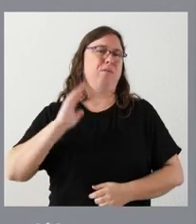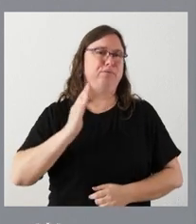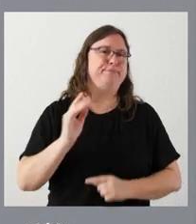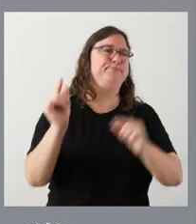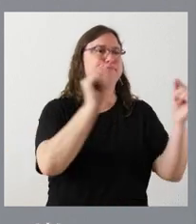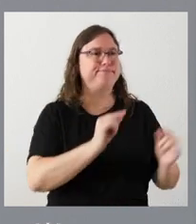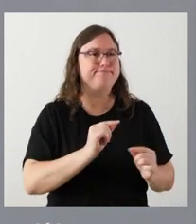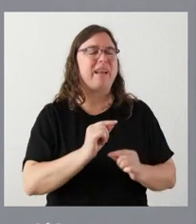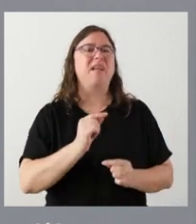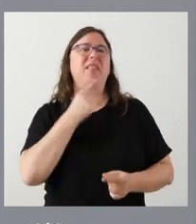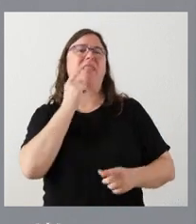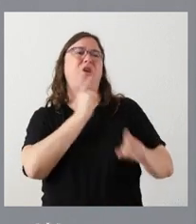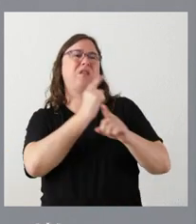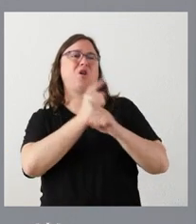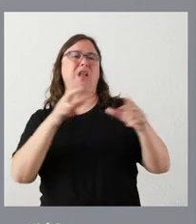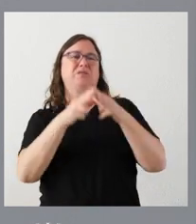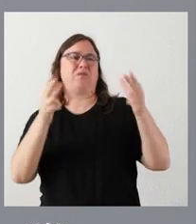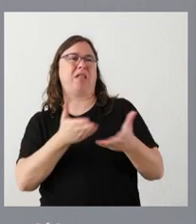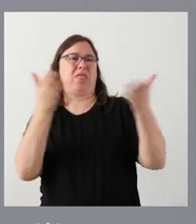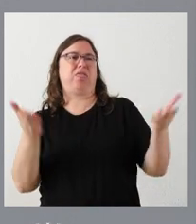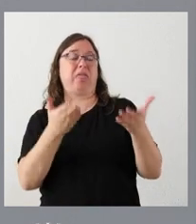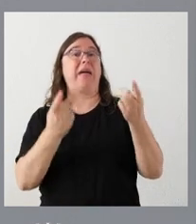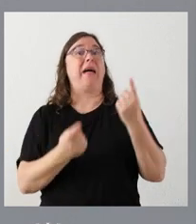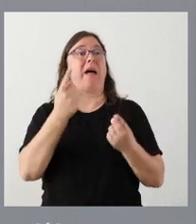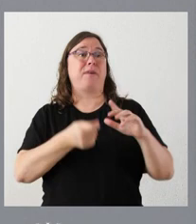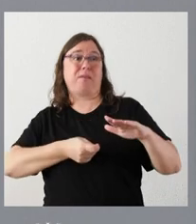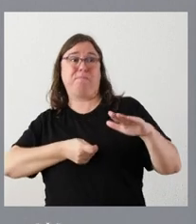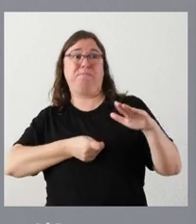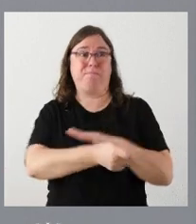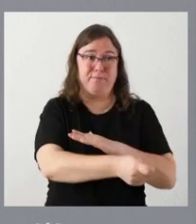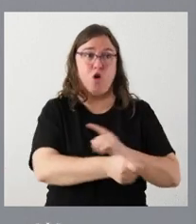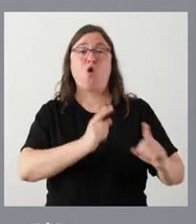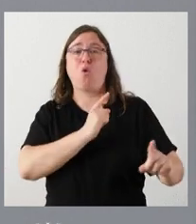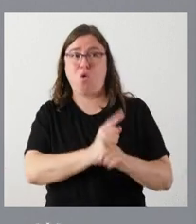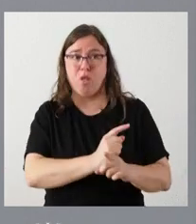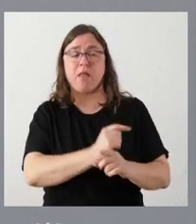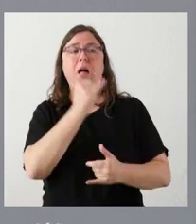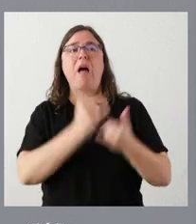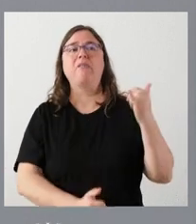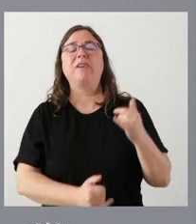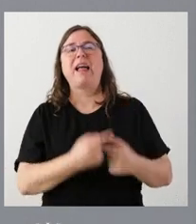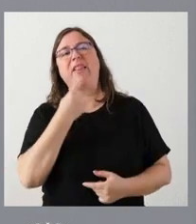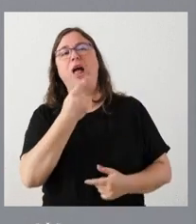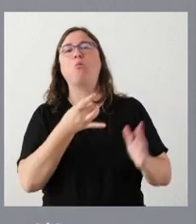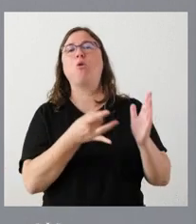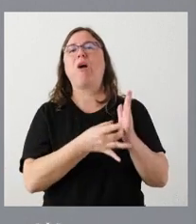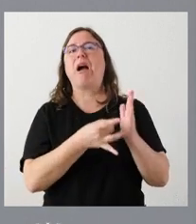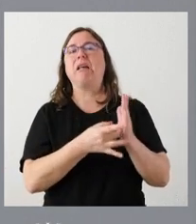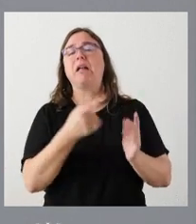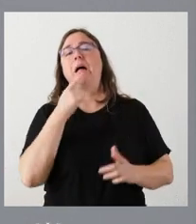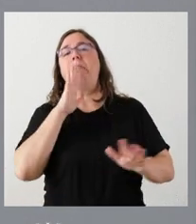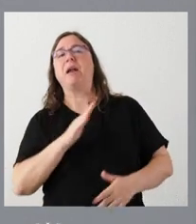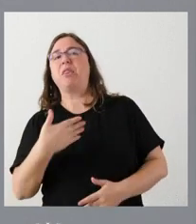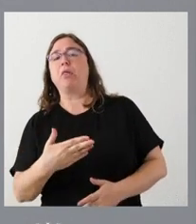social, inducido a veces de forma interesada y que desprestigia la calidad de los productos que son de la máxima calidad,